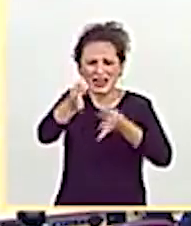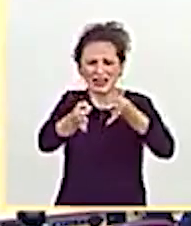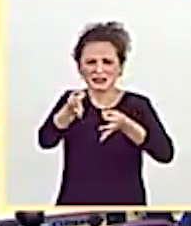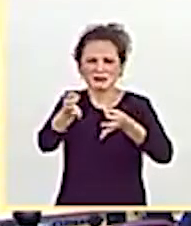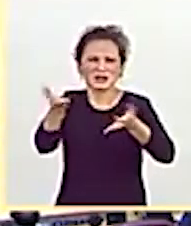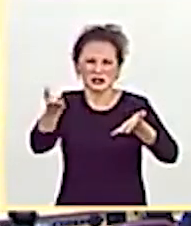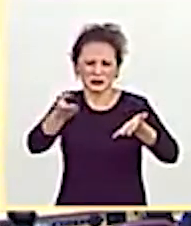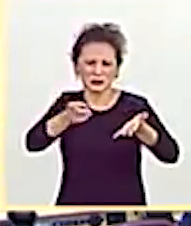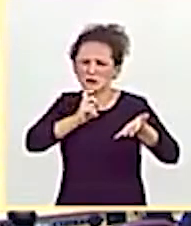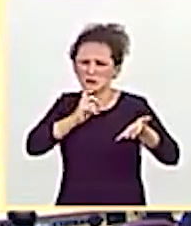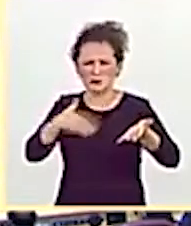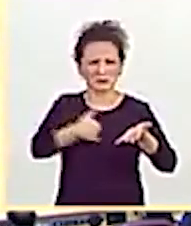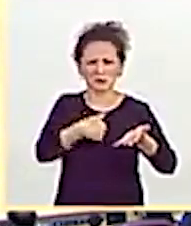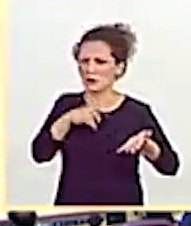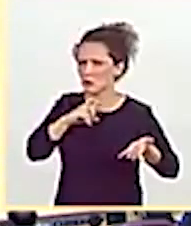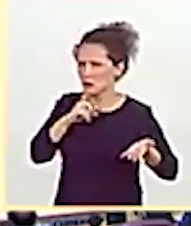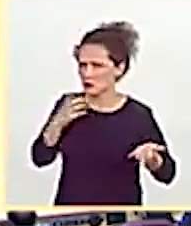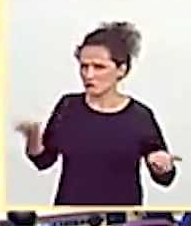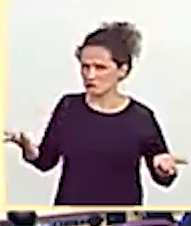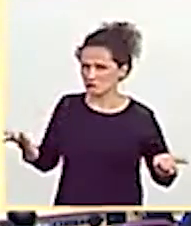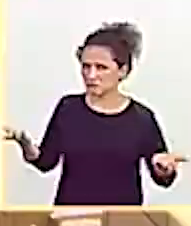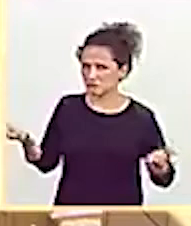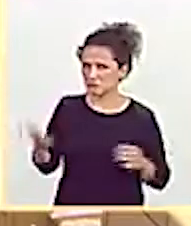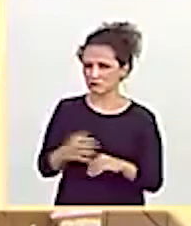Gracias, vicepresidente, segundo del Gobierno.